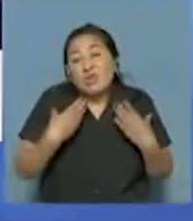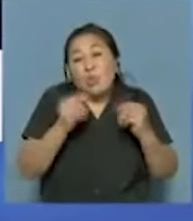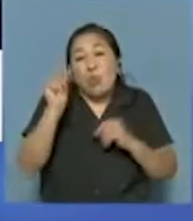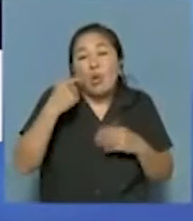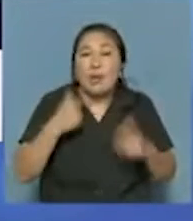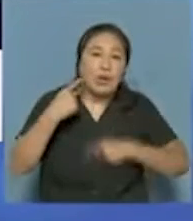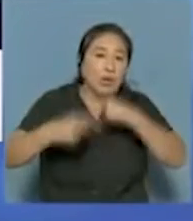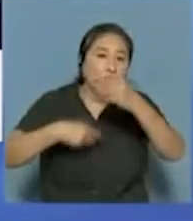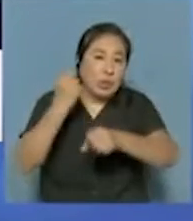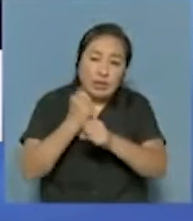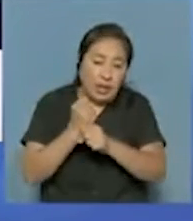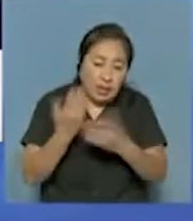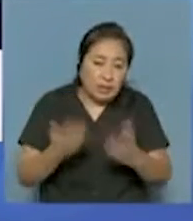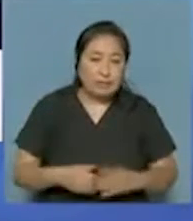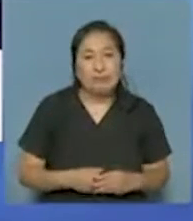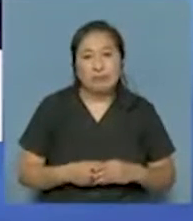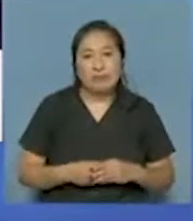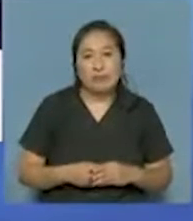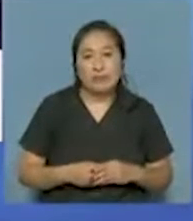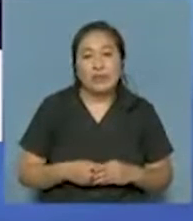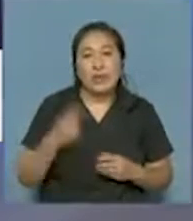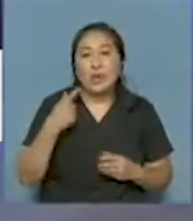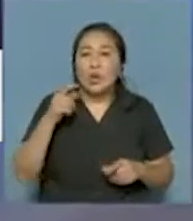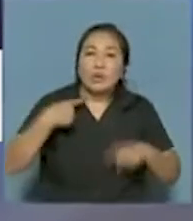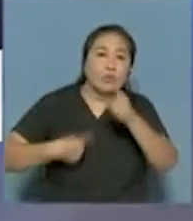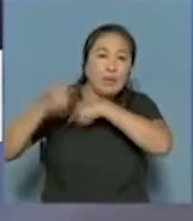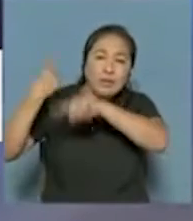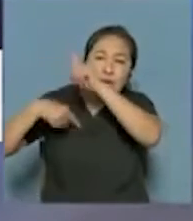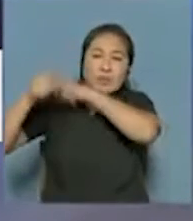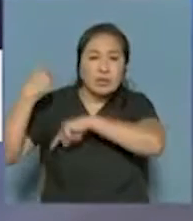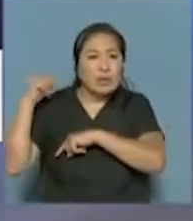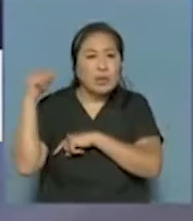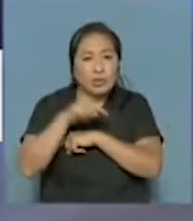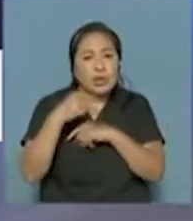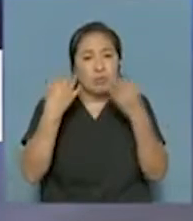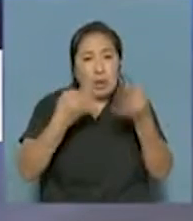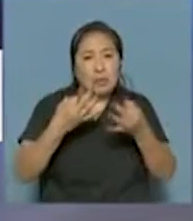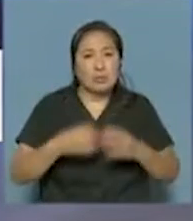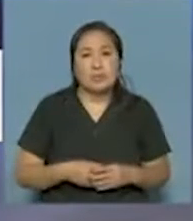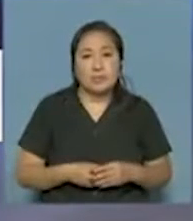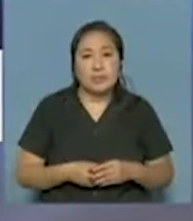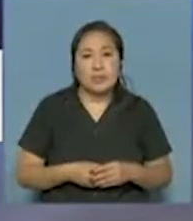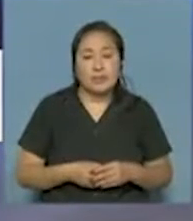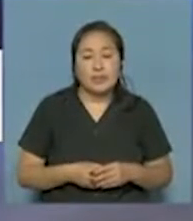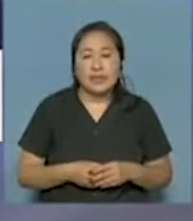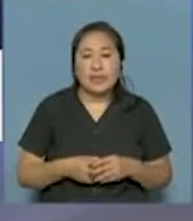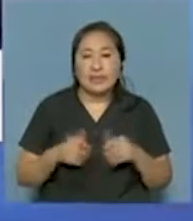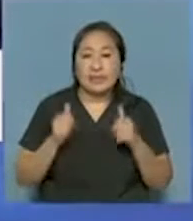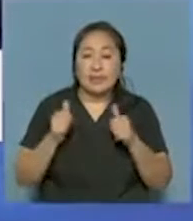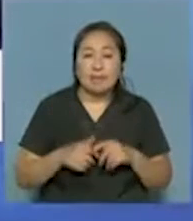por ahí para seguir luchando, peleándola. Seguro. Y con tanta gestión que realizan desde la Cámara, doctor. Sí.